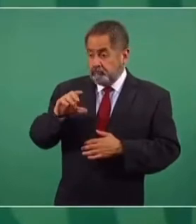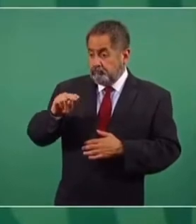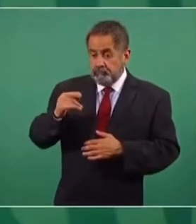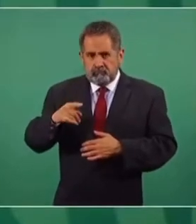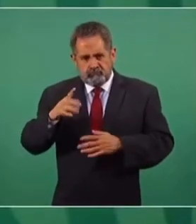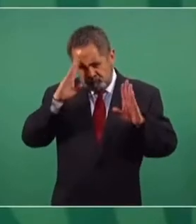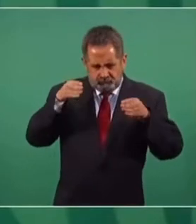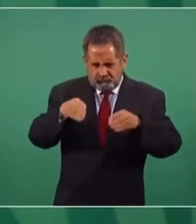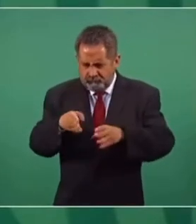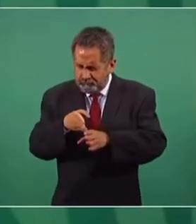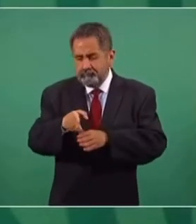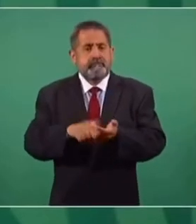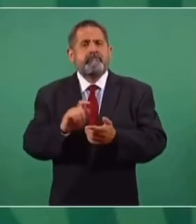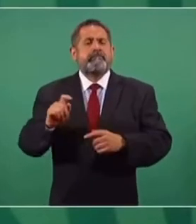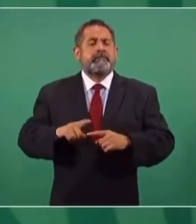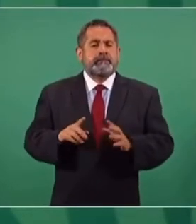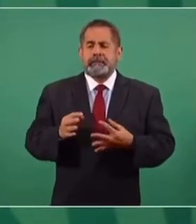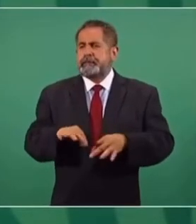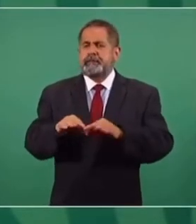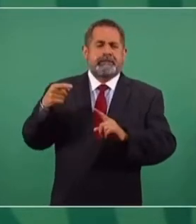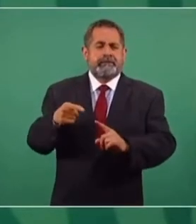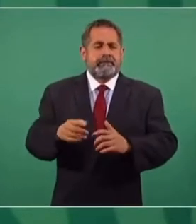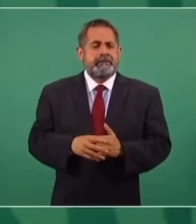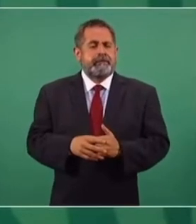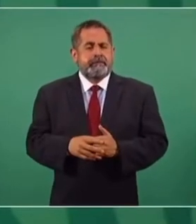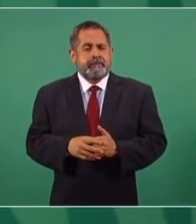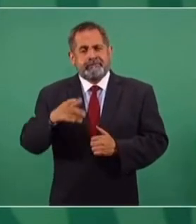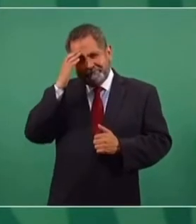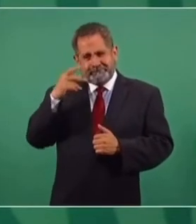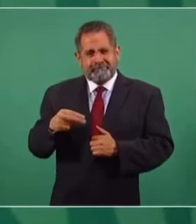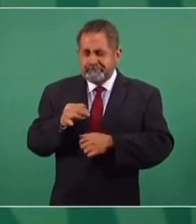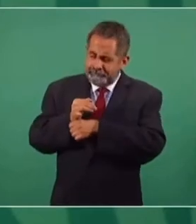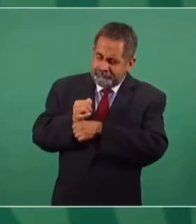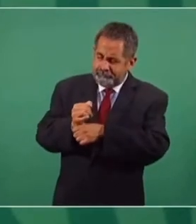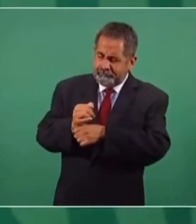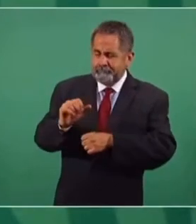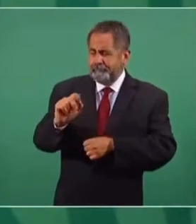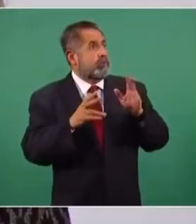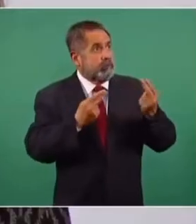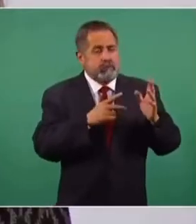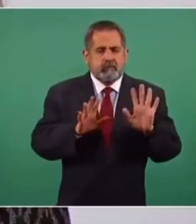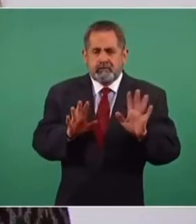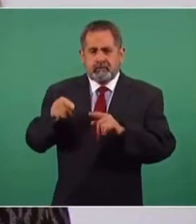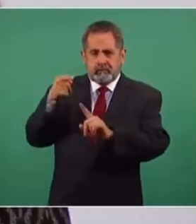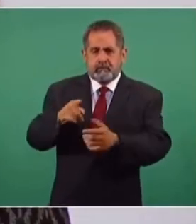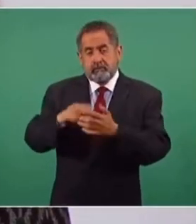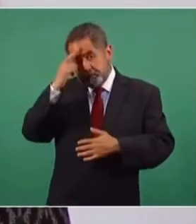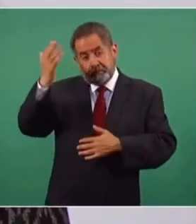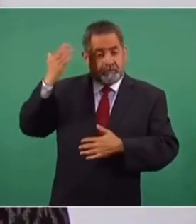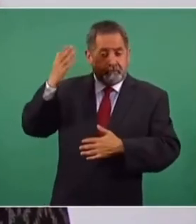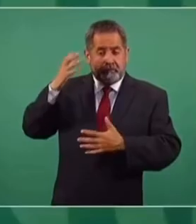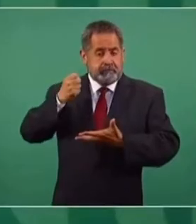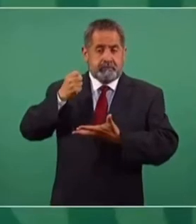toda su investigación a lo básico, a lo que se conoce como investigación aplicada. Antes el subsidio